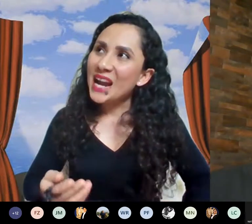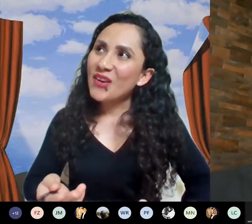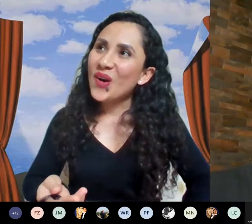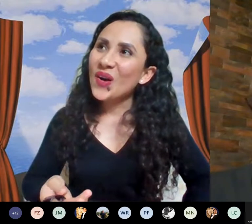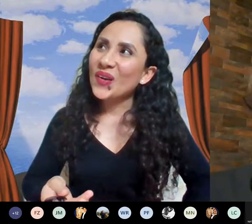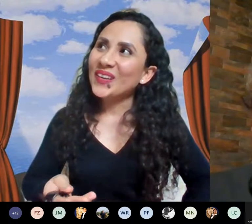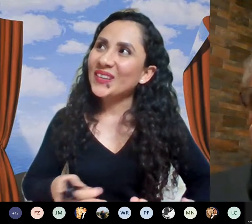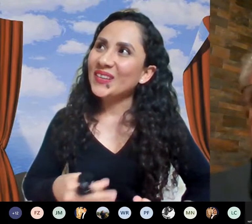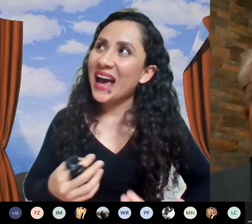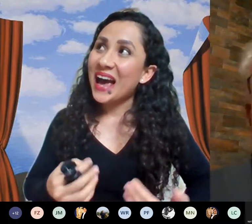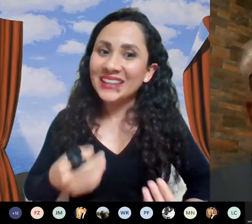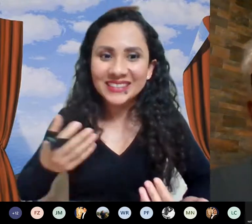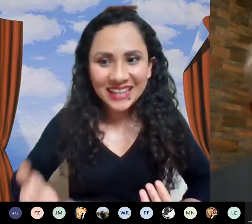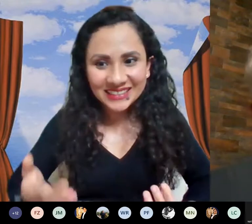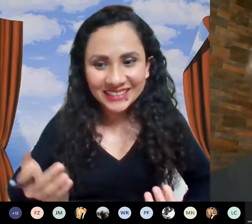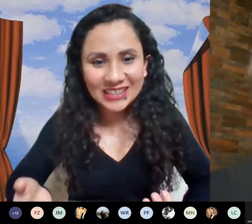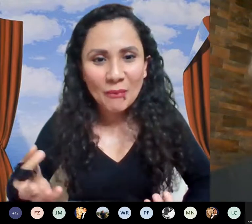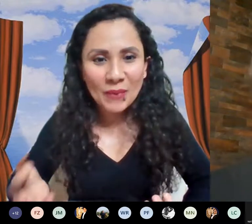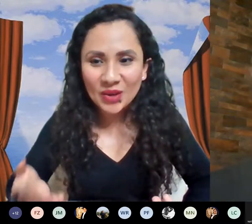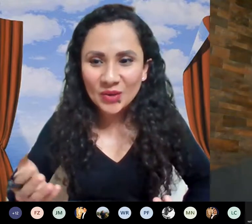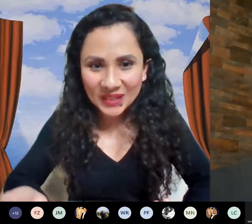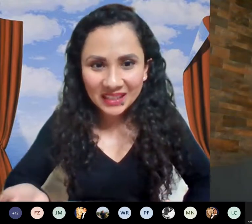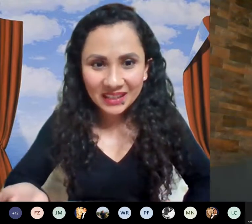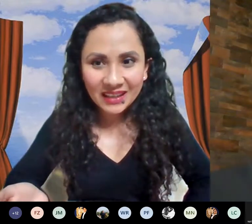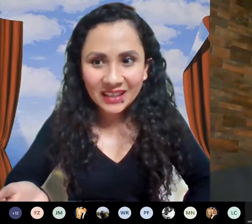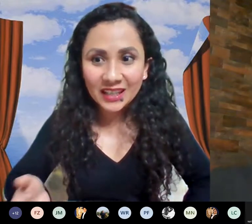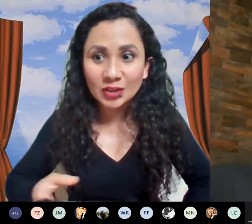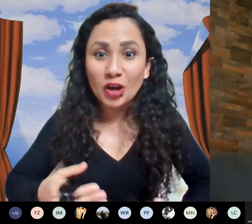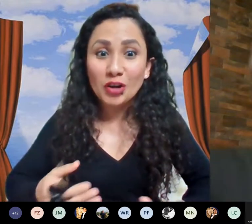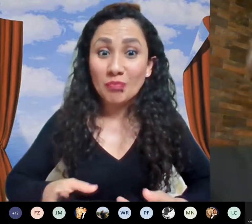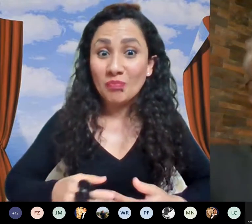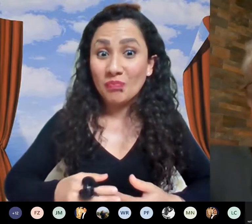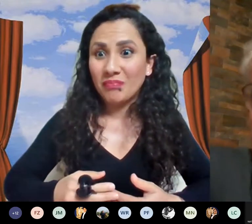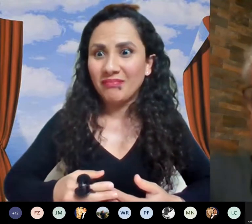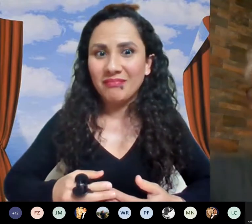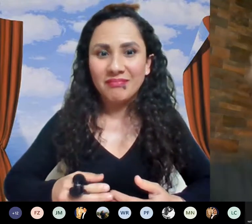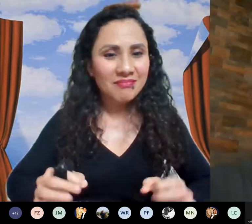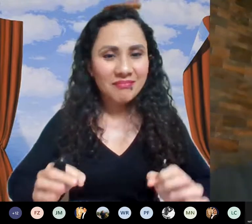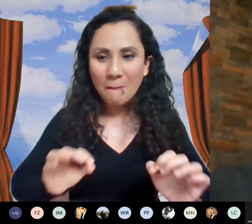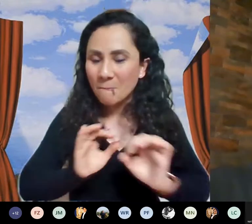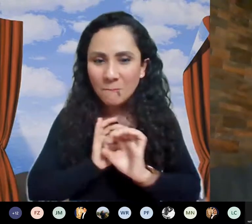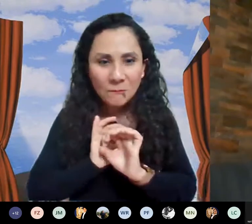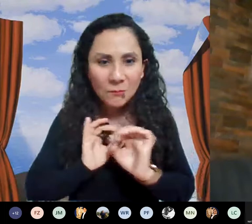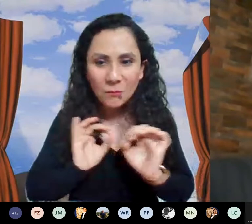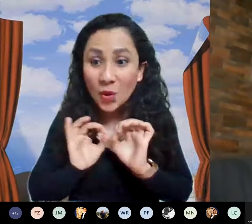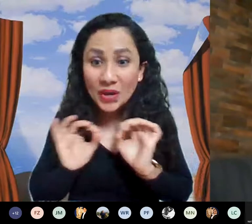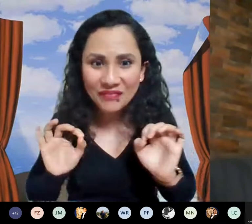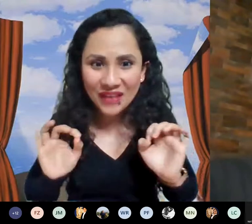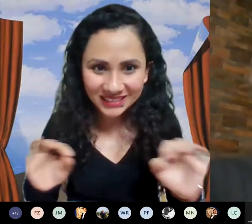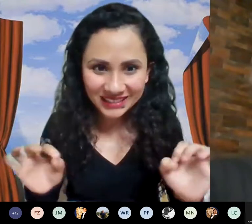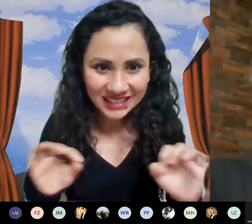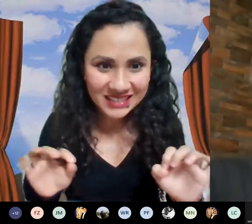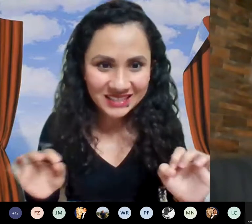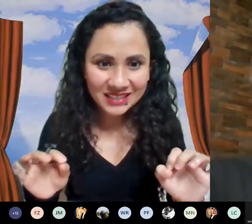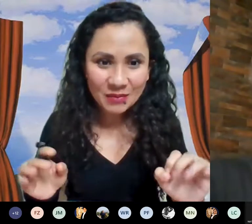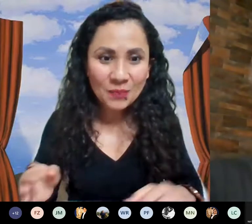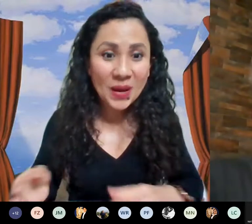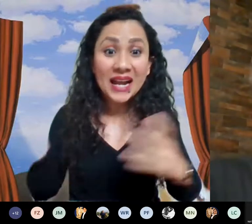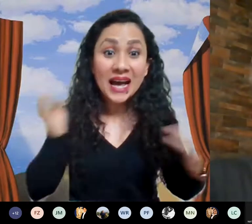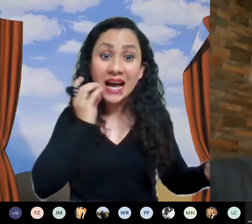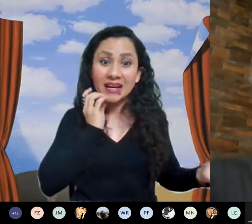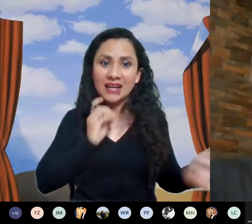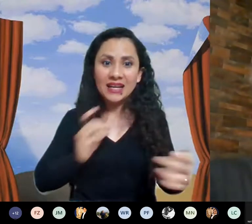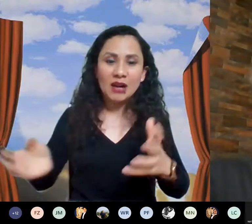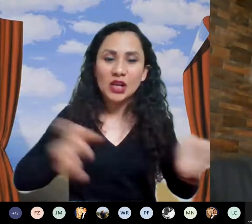pero hay instancias de tamaño mil que son muy fáciles